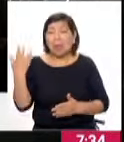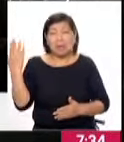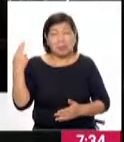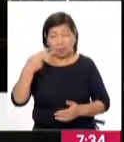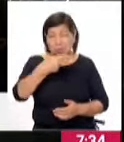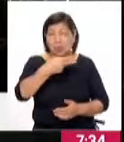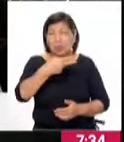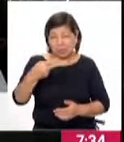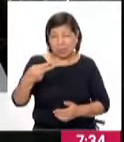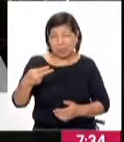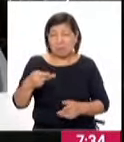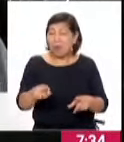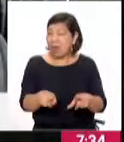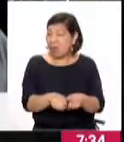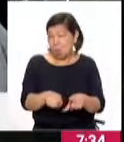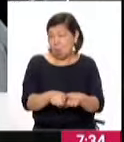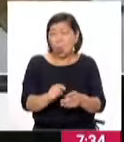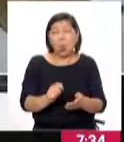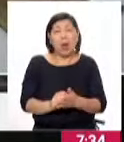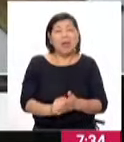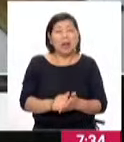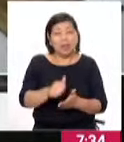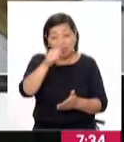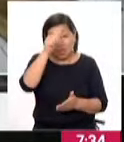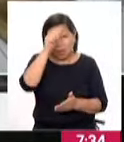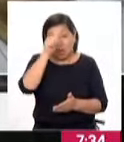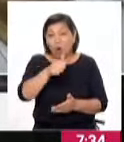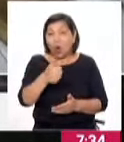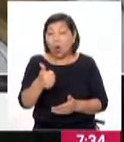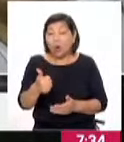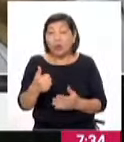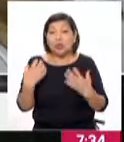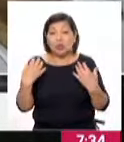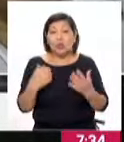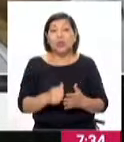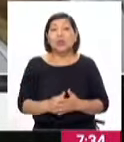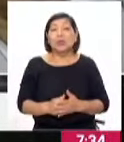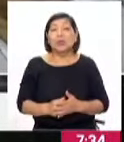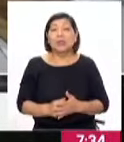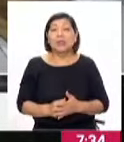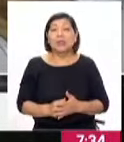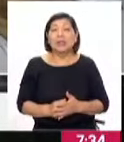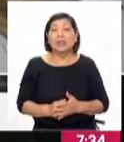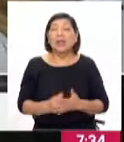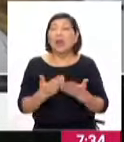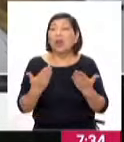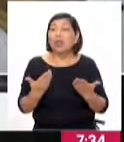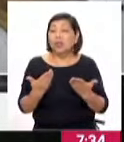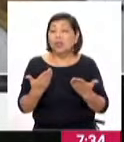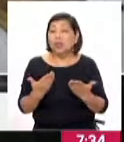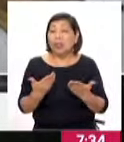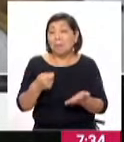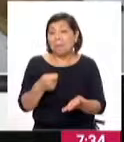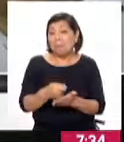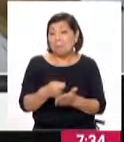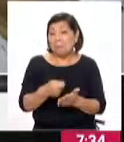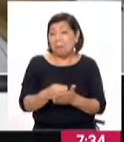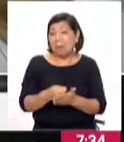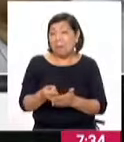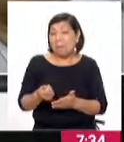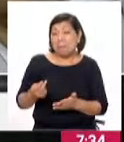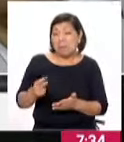también hicimos una atención dominical en 11 oficinas a nivel nacional donde detectamos que había una